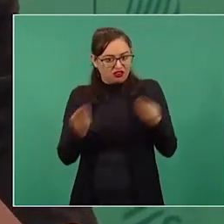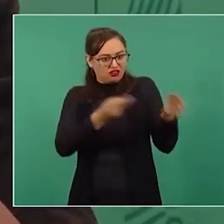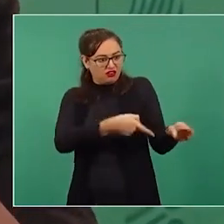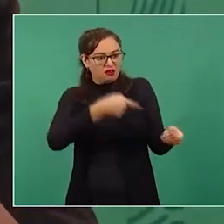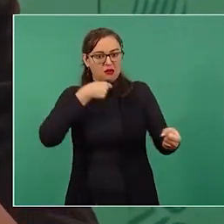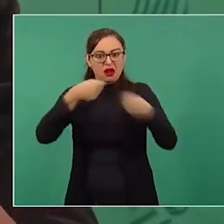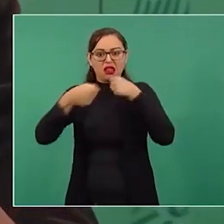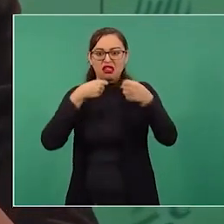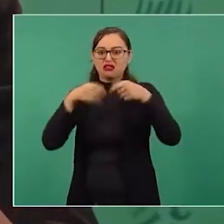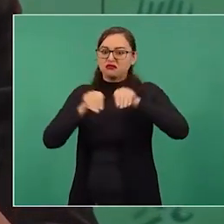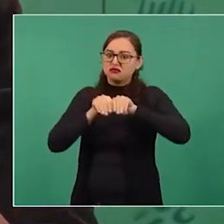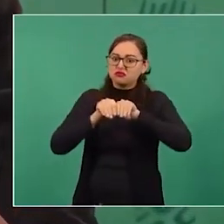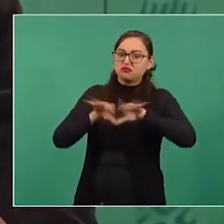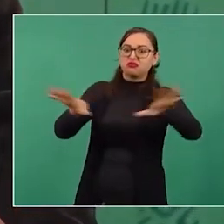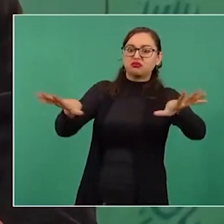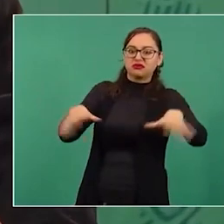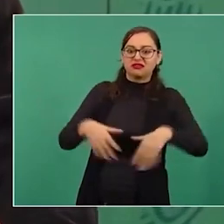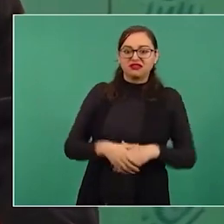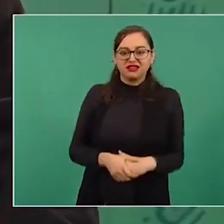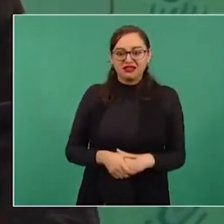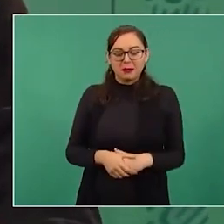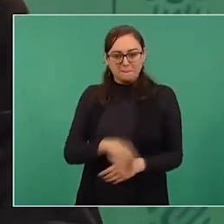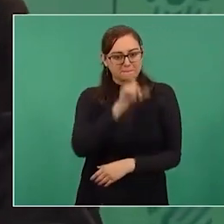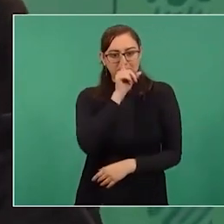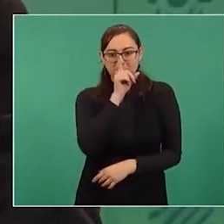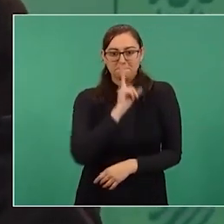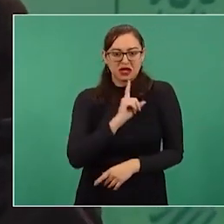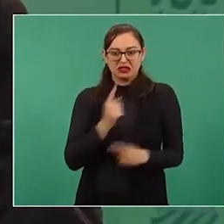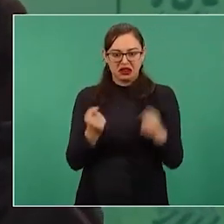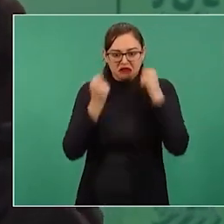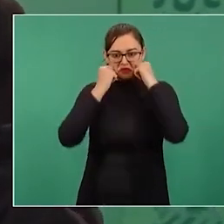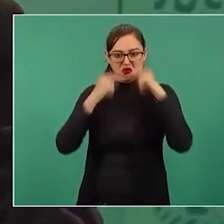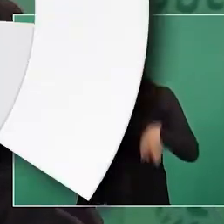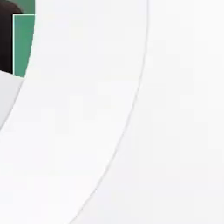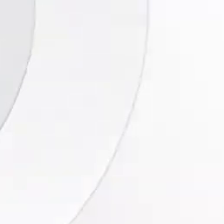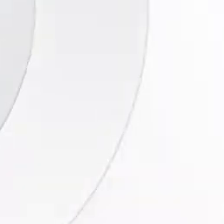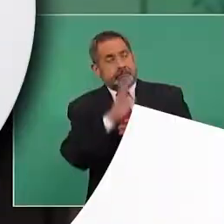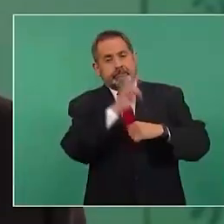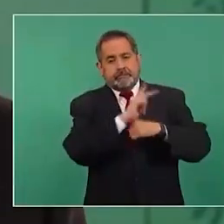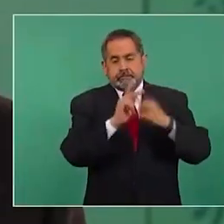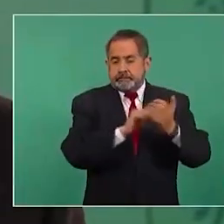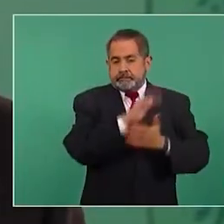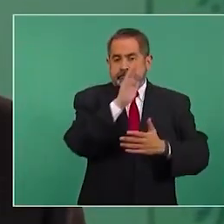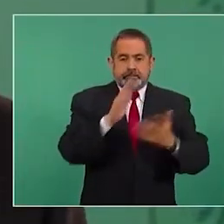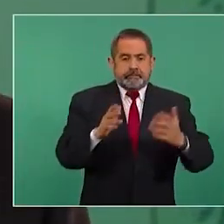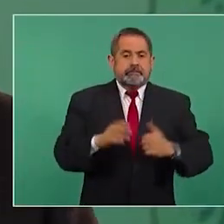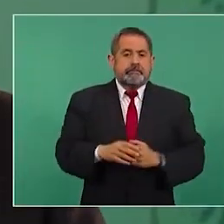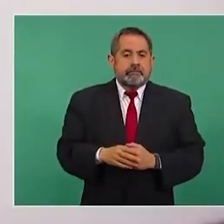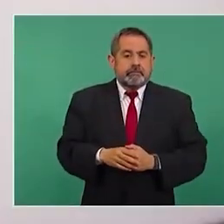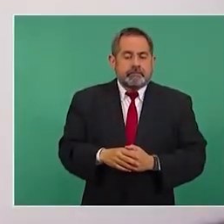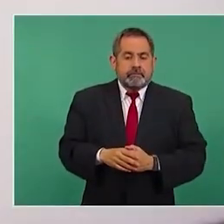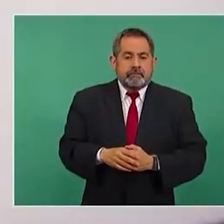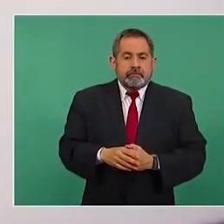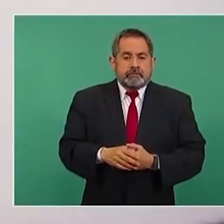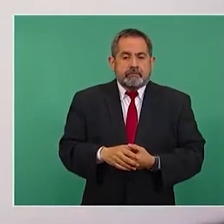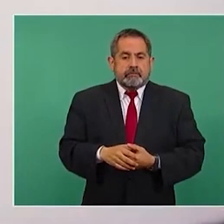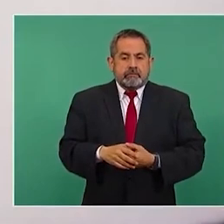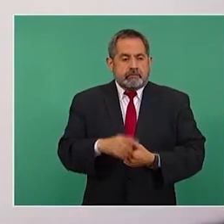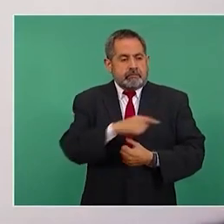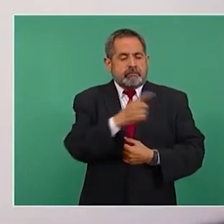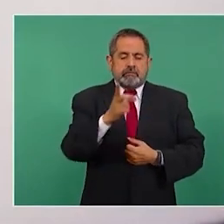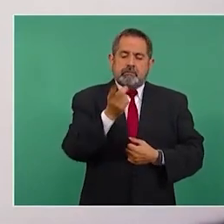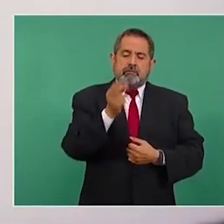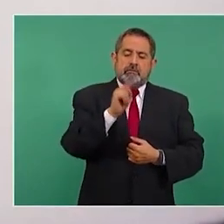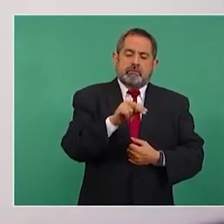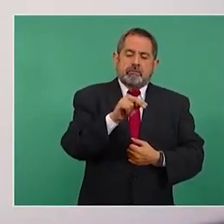periodismo, que es la calumnia cuando no mancha a Tizna, la don José